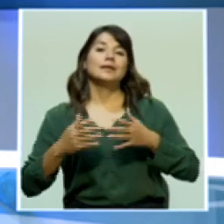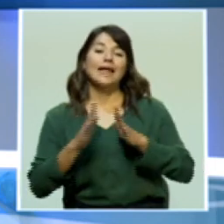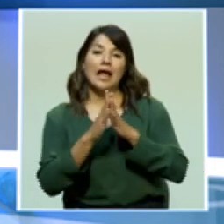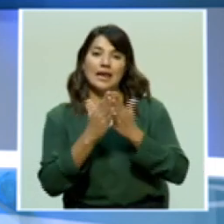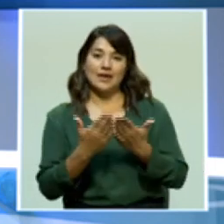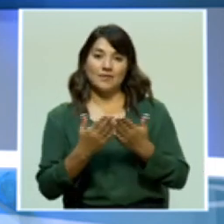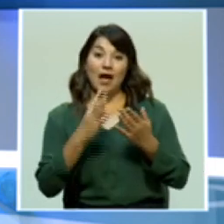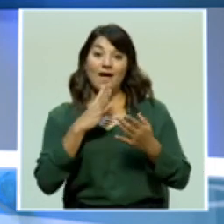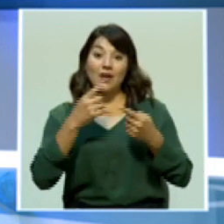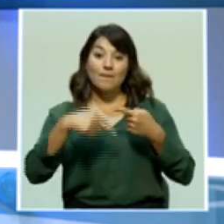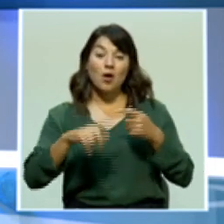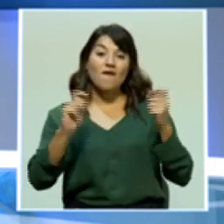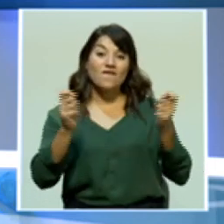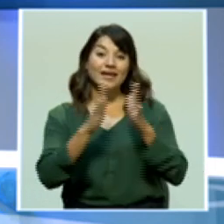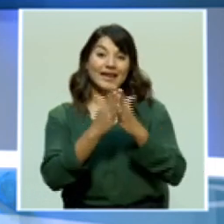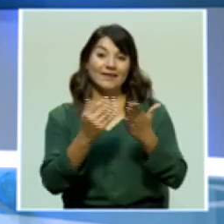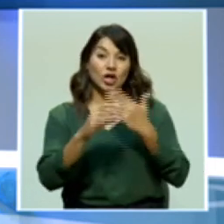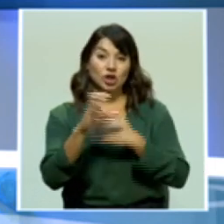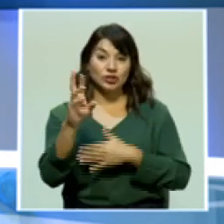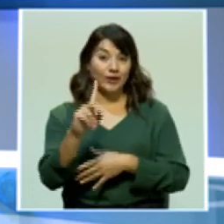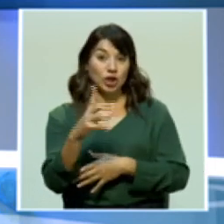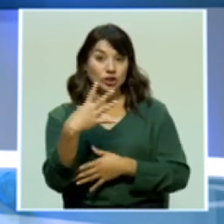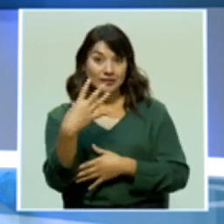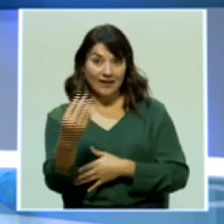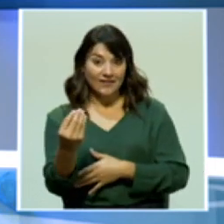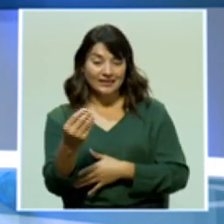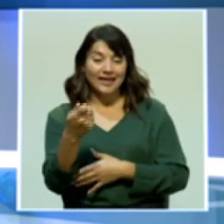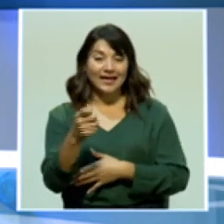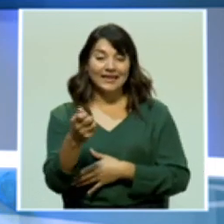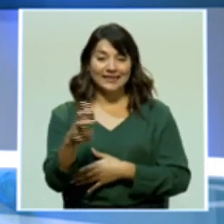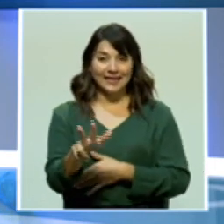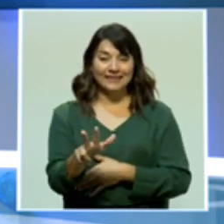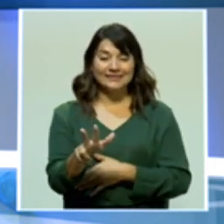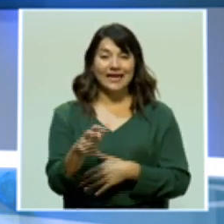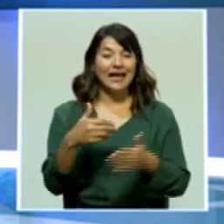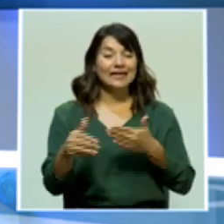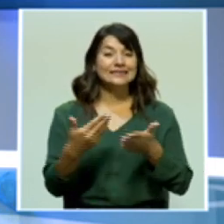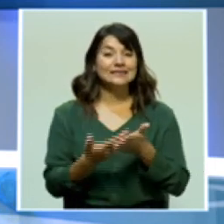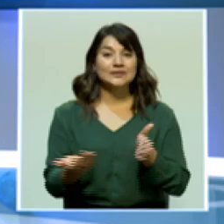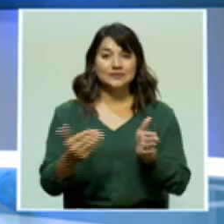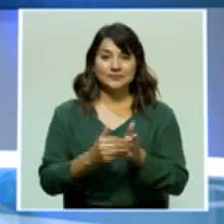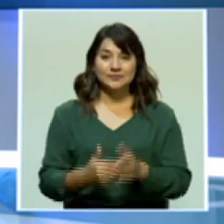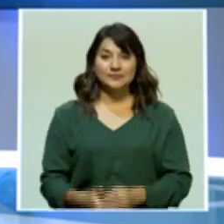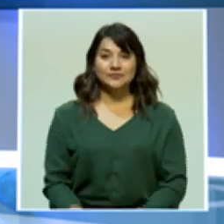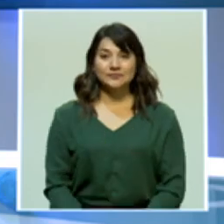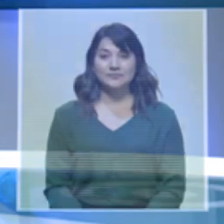Feria del Libro en Costa Rica. No se vaya de la señal de Canal 13. Ya volvemos. Gracias.